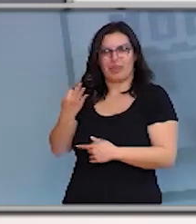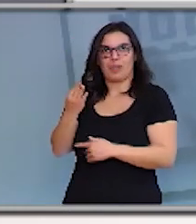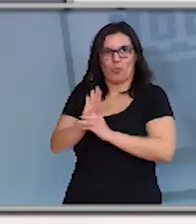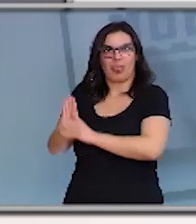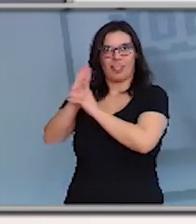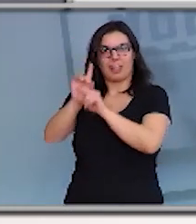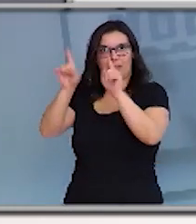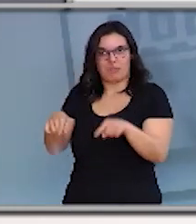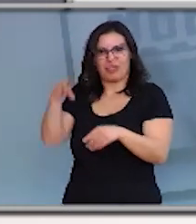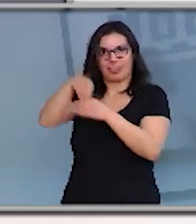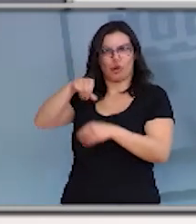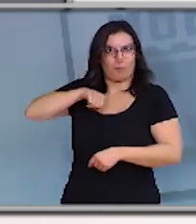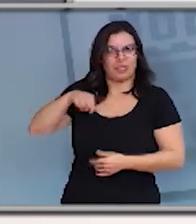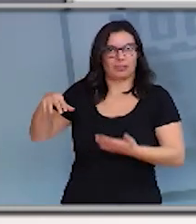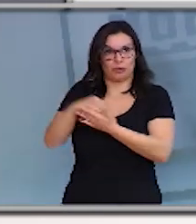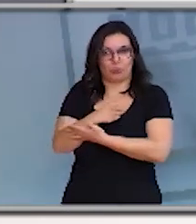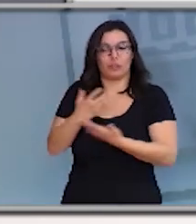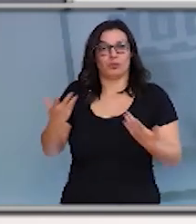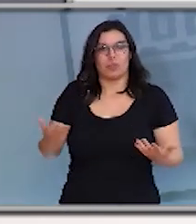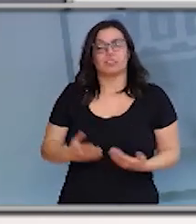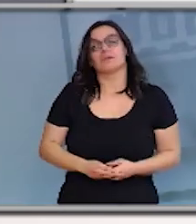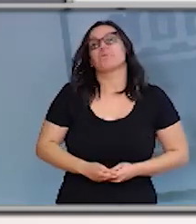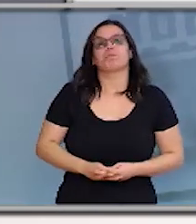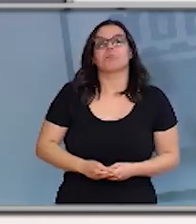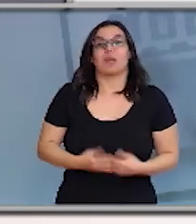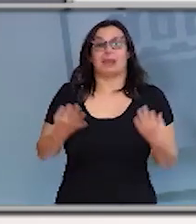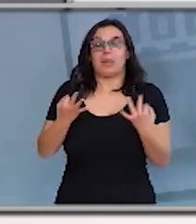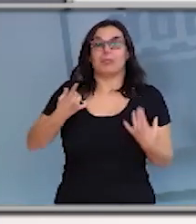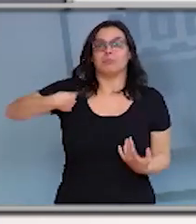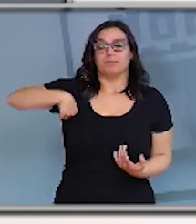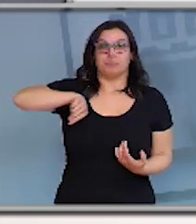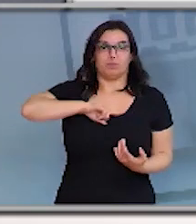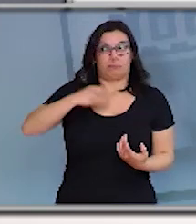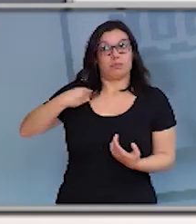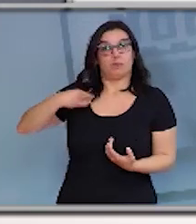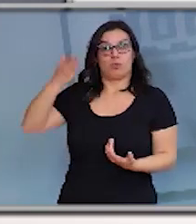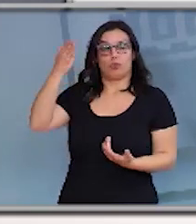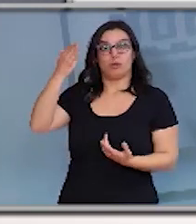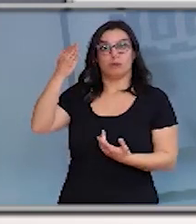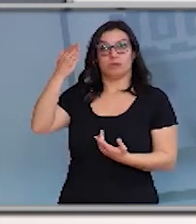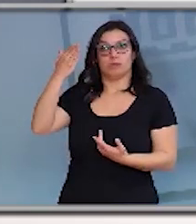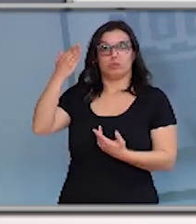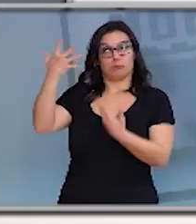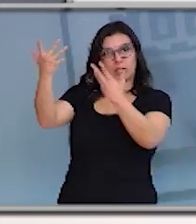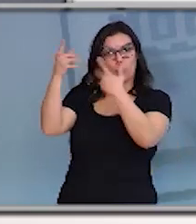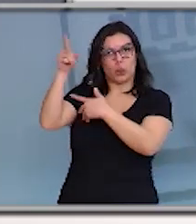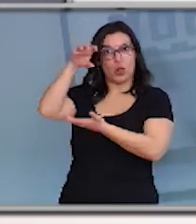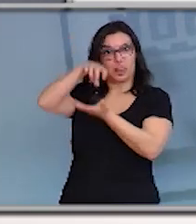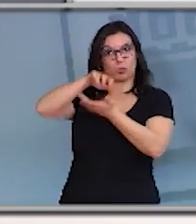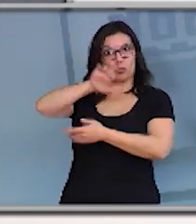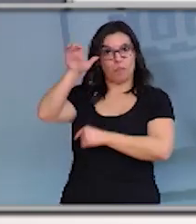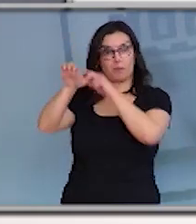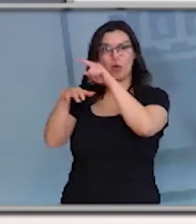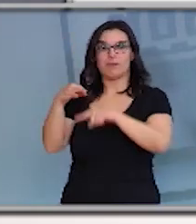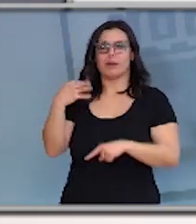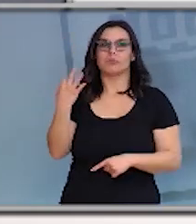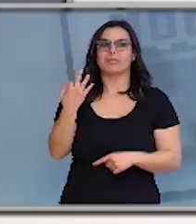tratando no sistema sanitario. Temos que, atendendo as indicacións deste centro, facer o